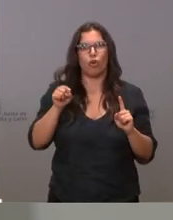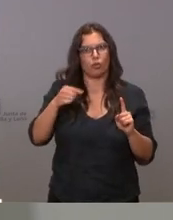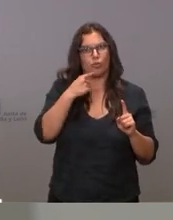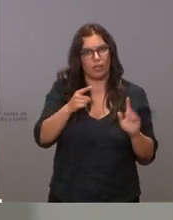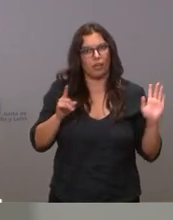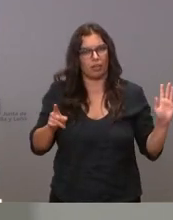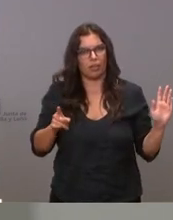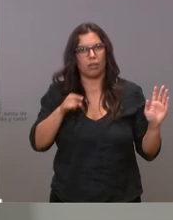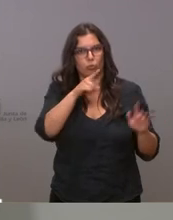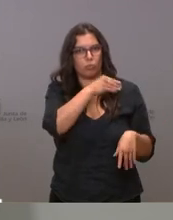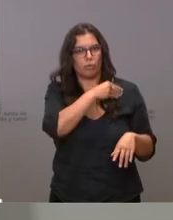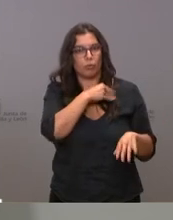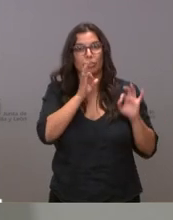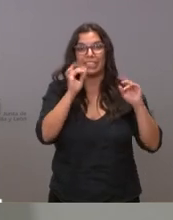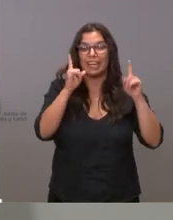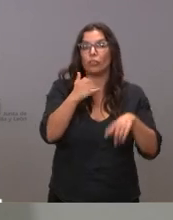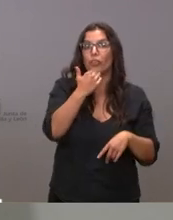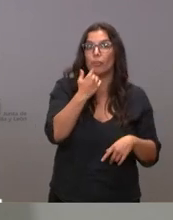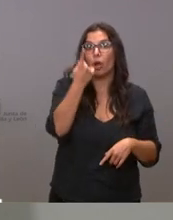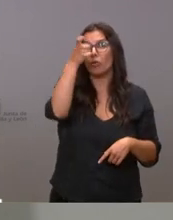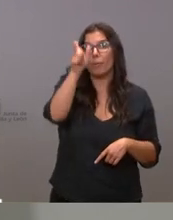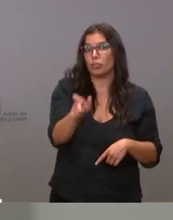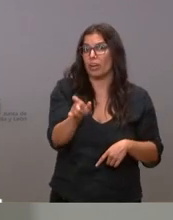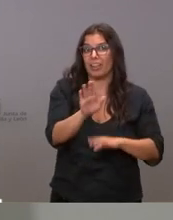usted me preguntó en concreto en Zamora había un ingresado